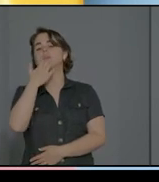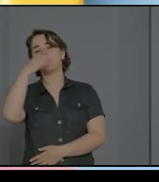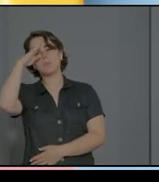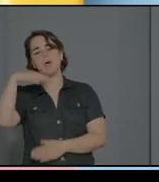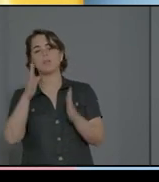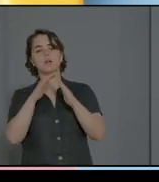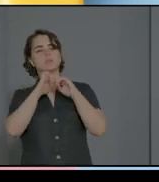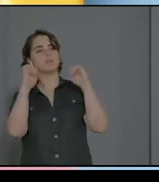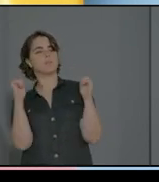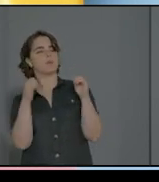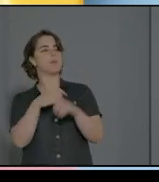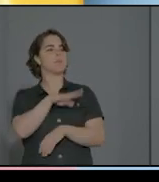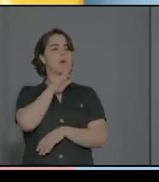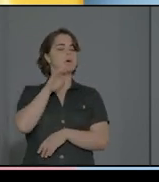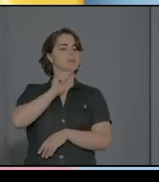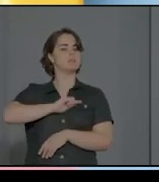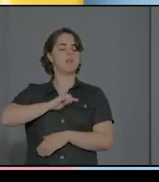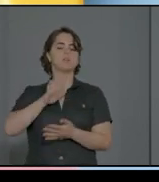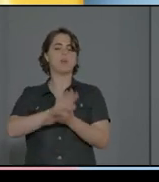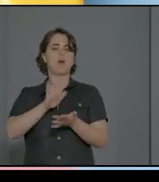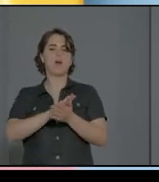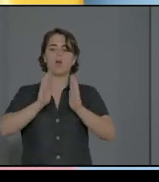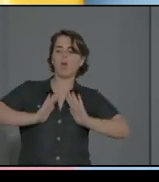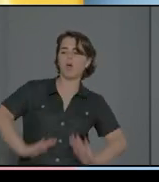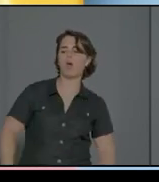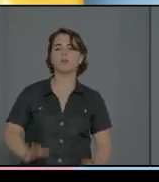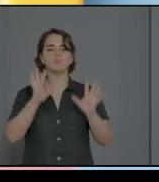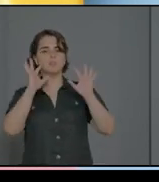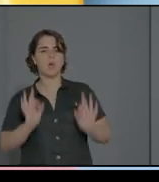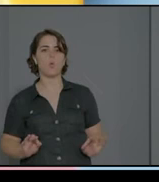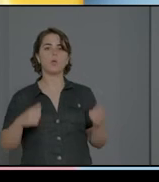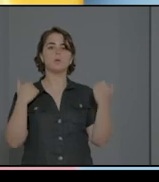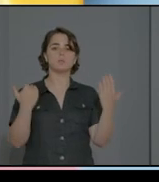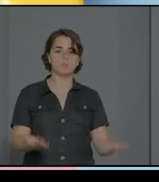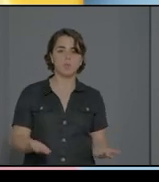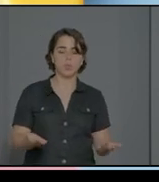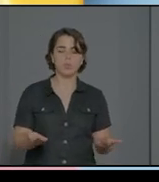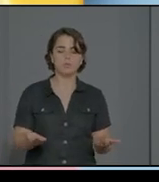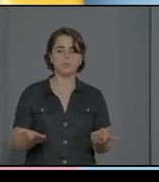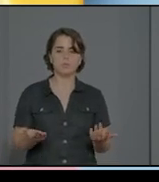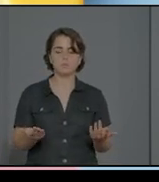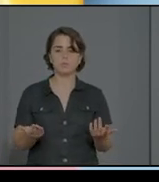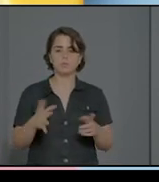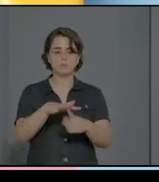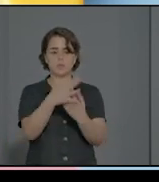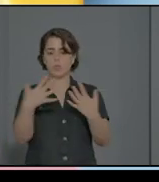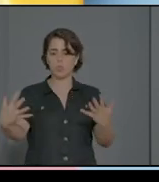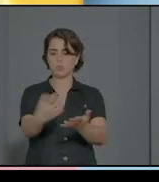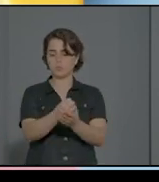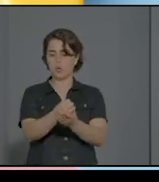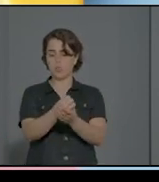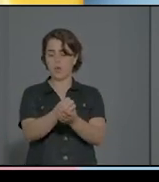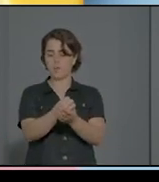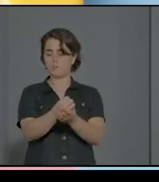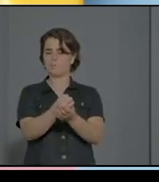más relajada. Y por lo tanto, toda la situación, digamos, de tensión y estrés se